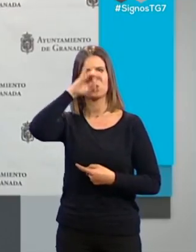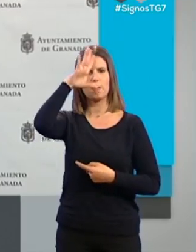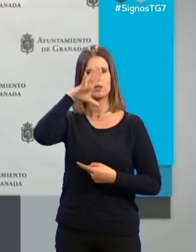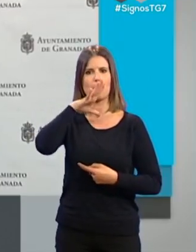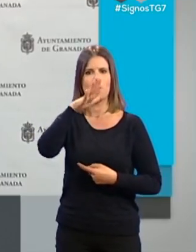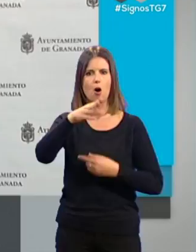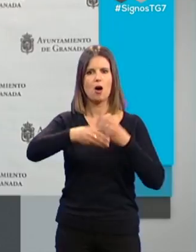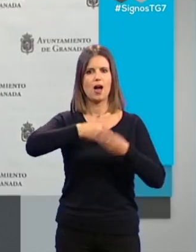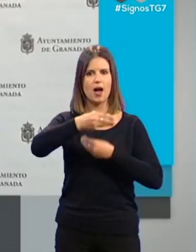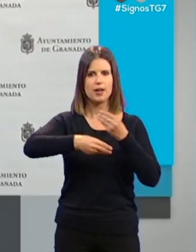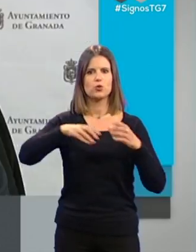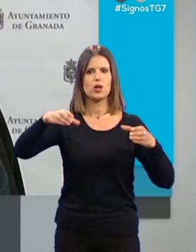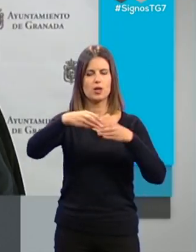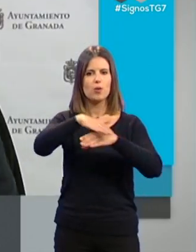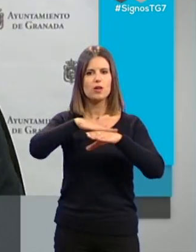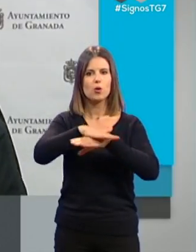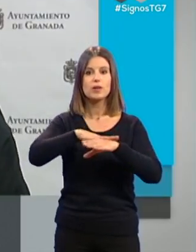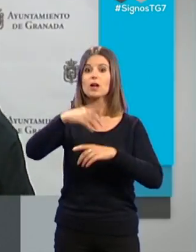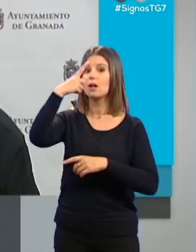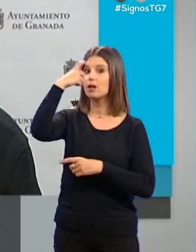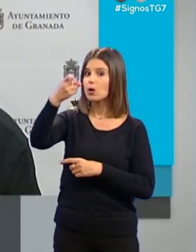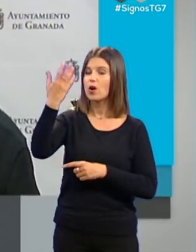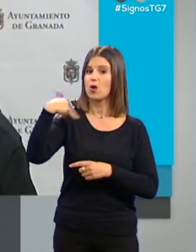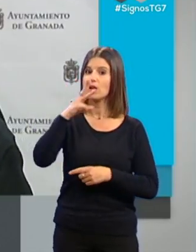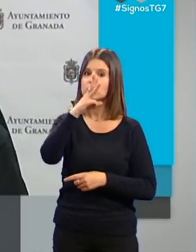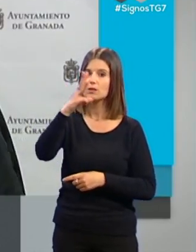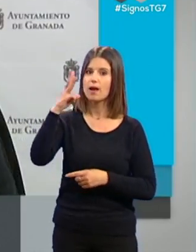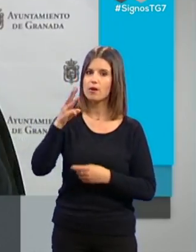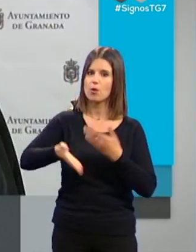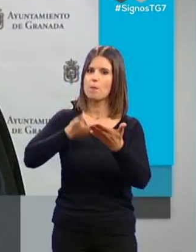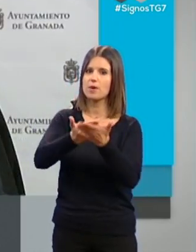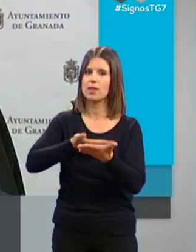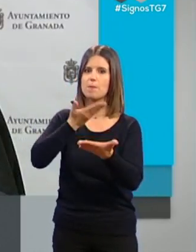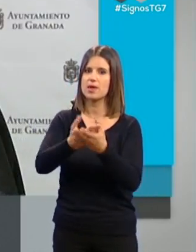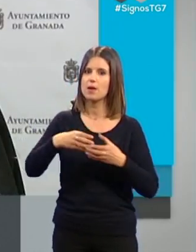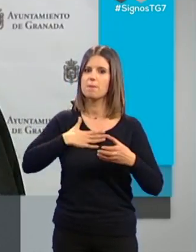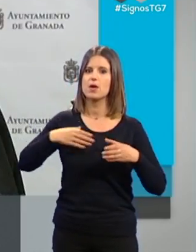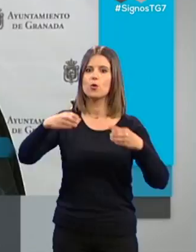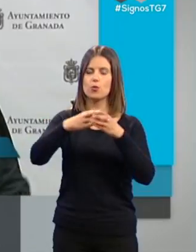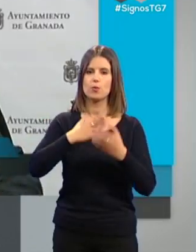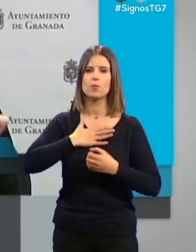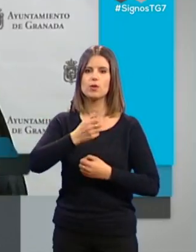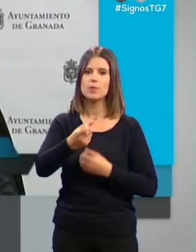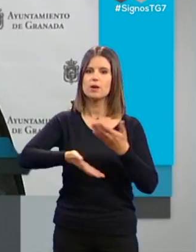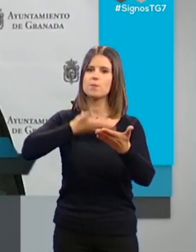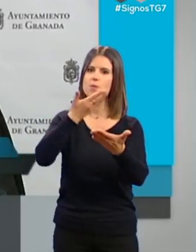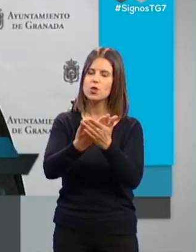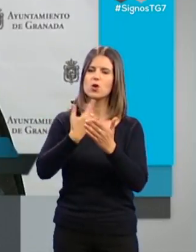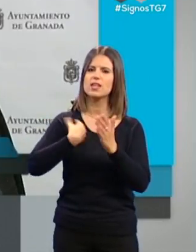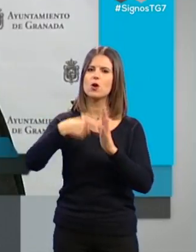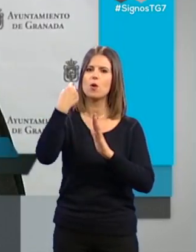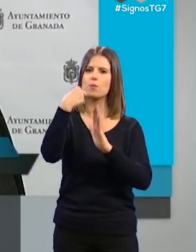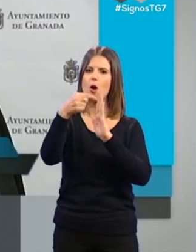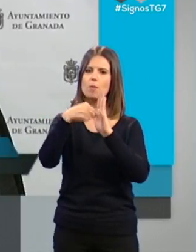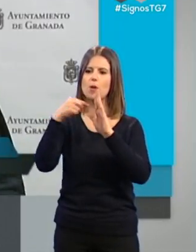actuaciones del equipo de gobierno. Recuerdo que durante tres años hemos pedido por parte de nuestro grupo municipal una auditoría